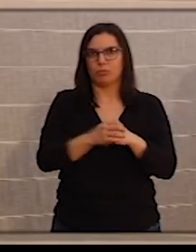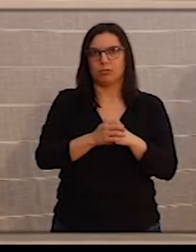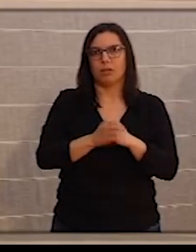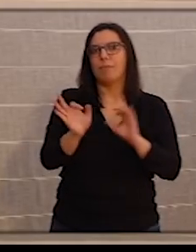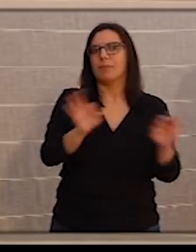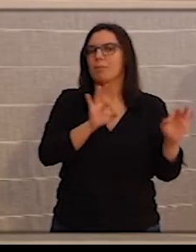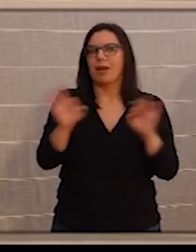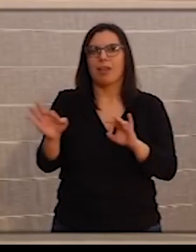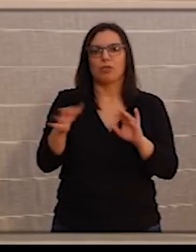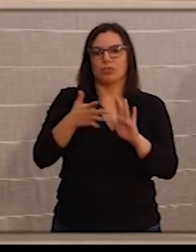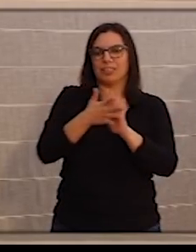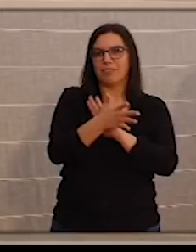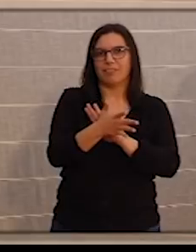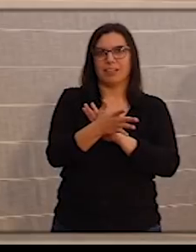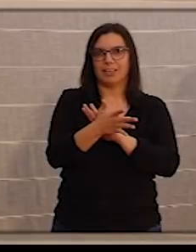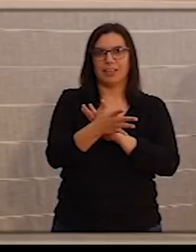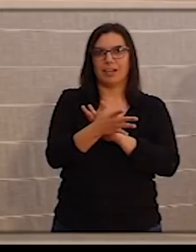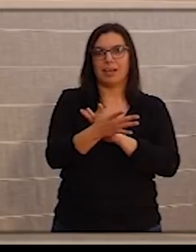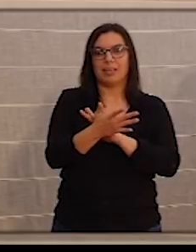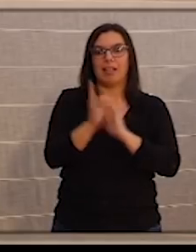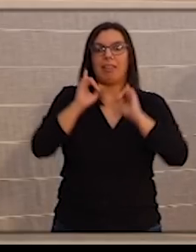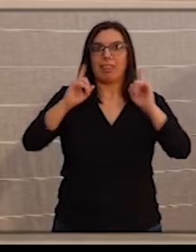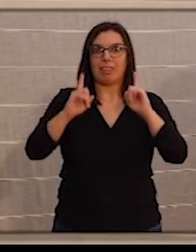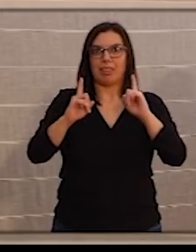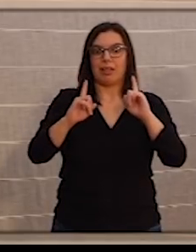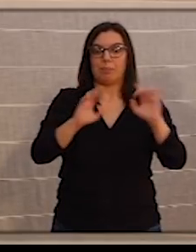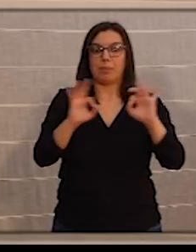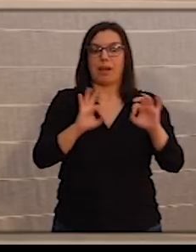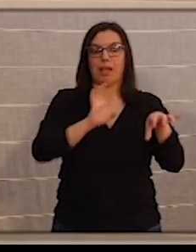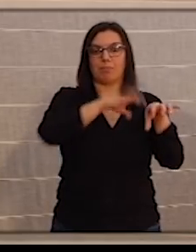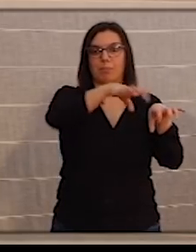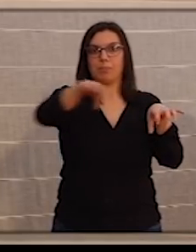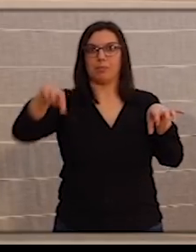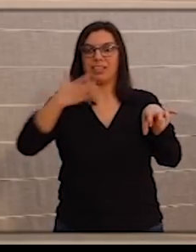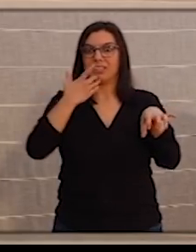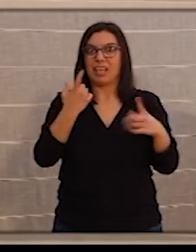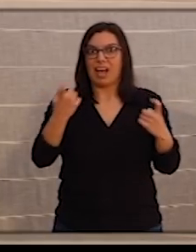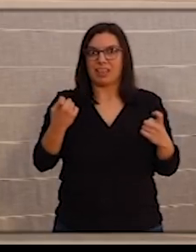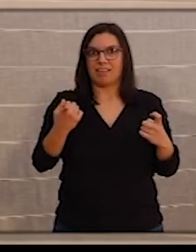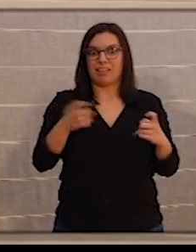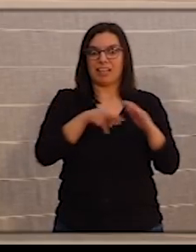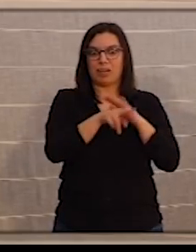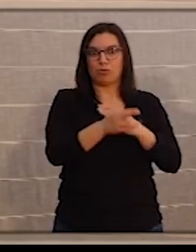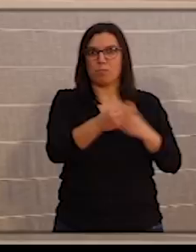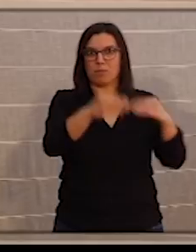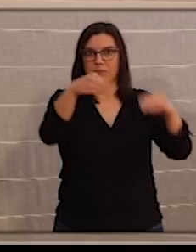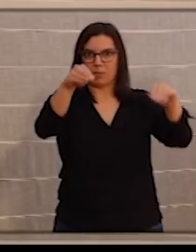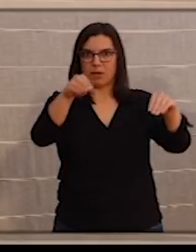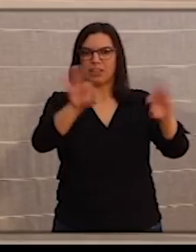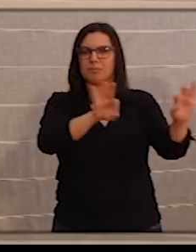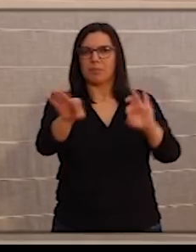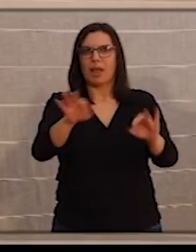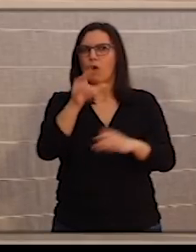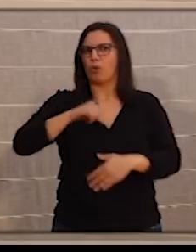significa ya construir el posible escenario en el cual necesitemos utilizar este tipo de recursos que se va a instalar